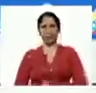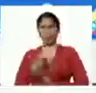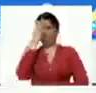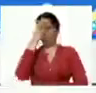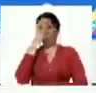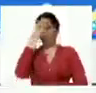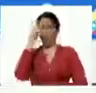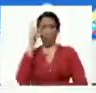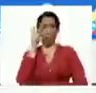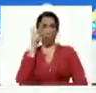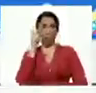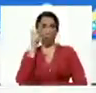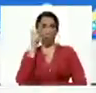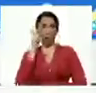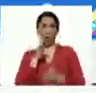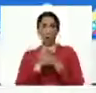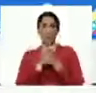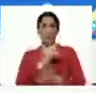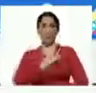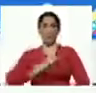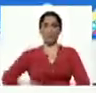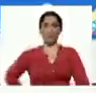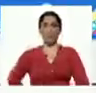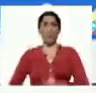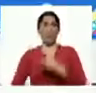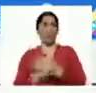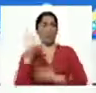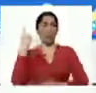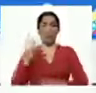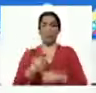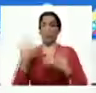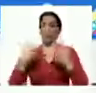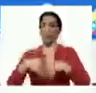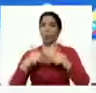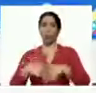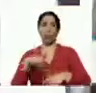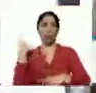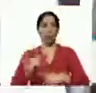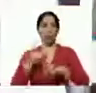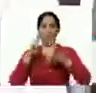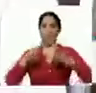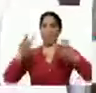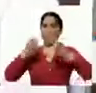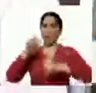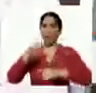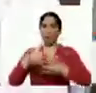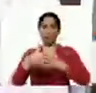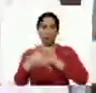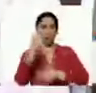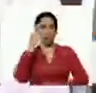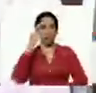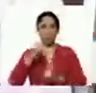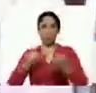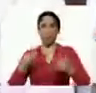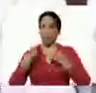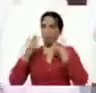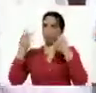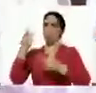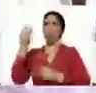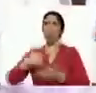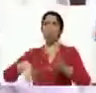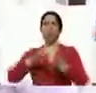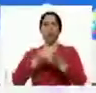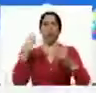escucha compañera vicepresidenta vamos a agarrar los motores vamos a revisarlos en estos días para plantearnos una